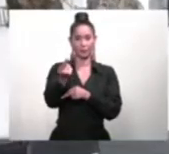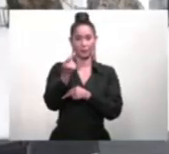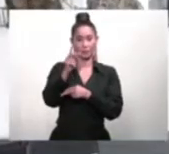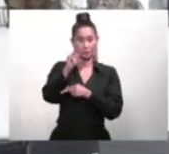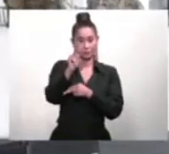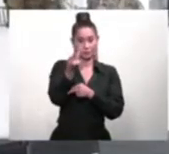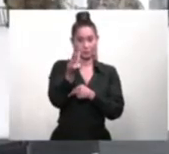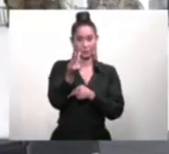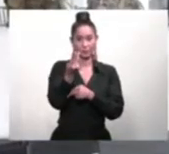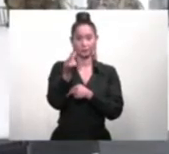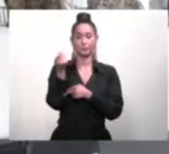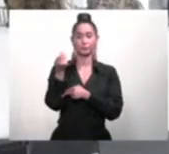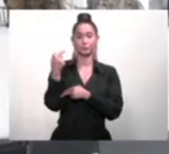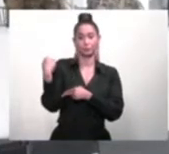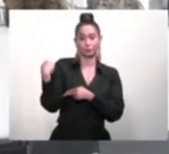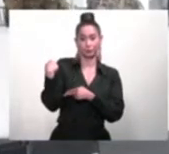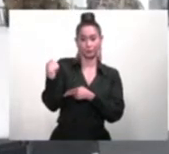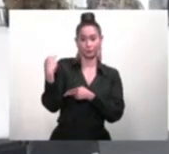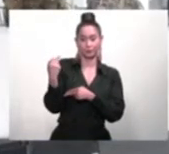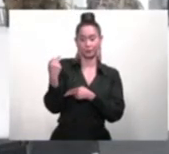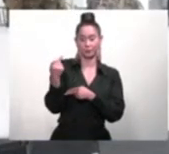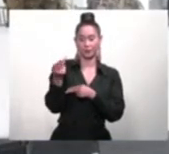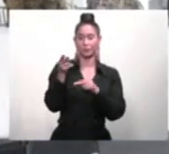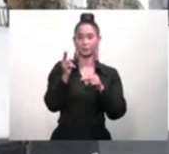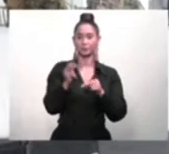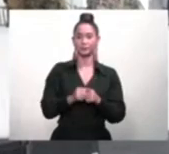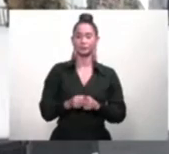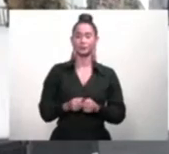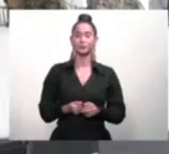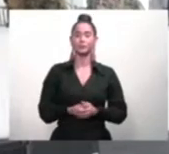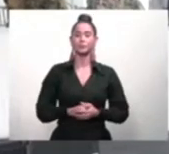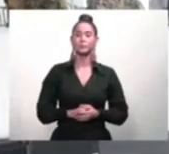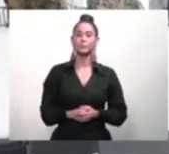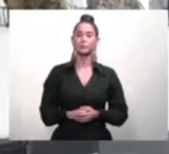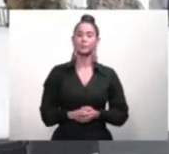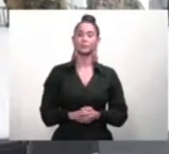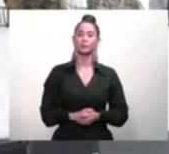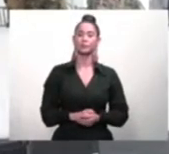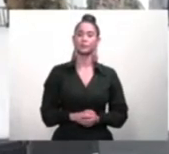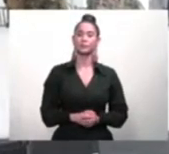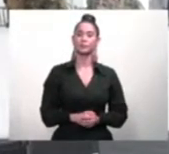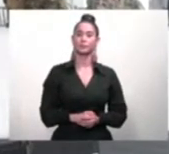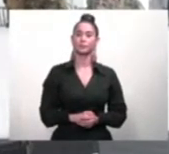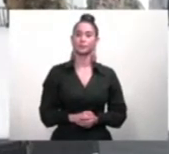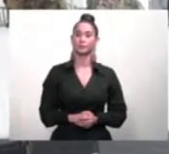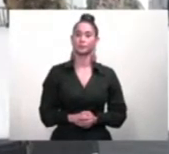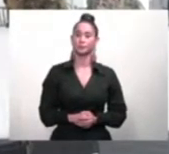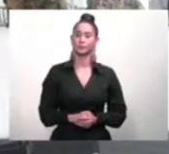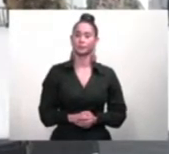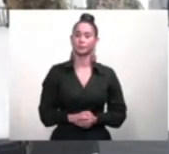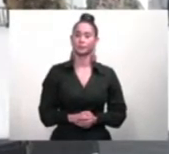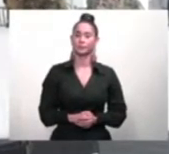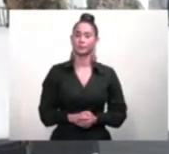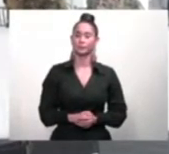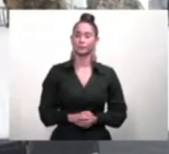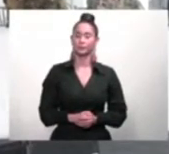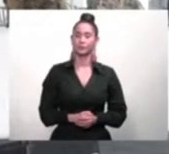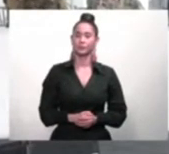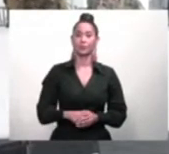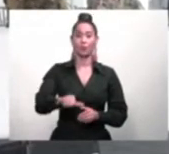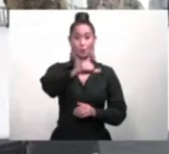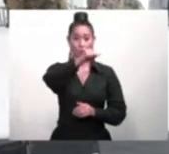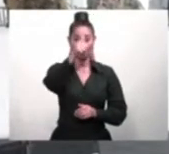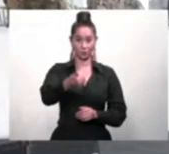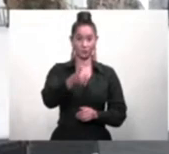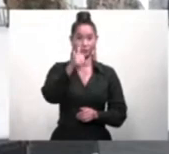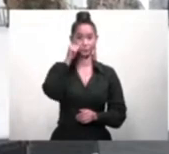primer grupo de tres, la mayor Josefina Jiménez